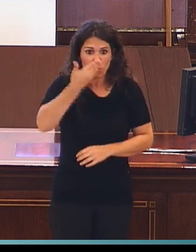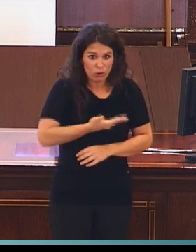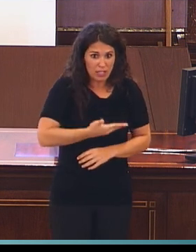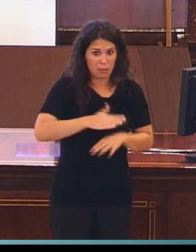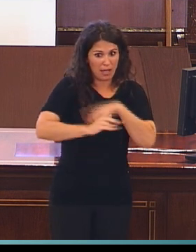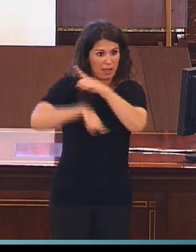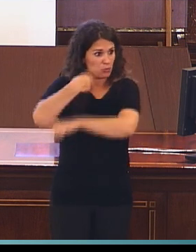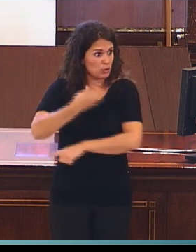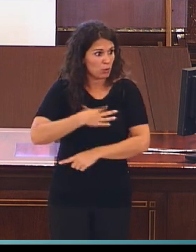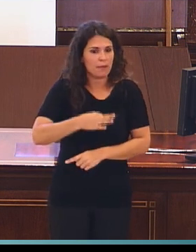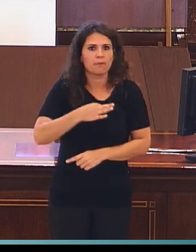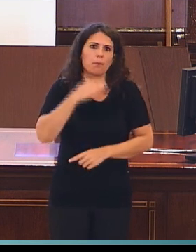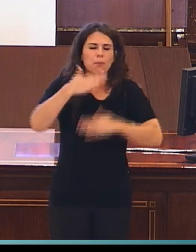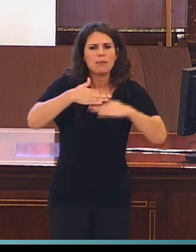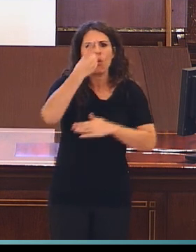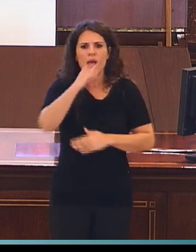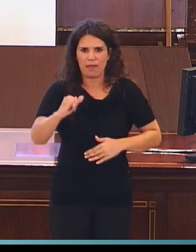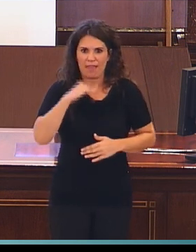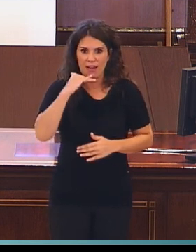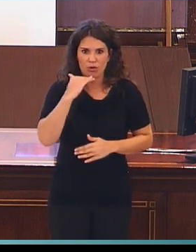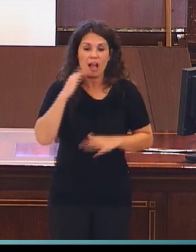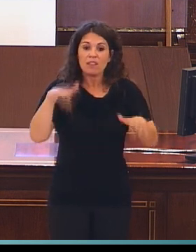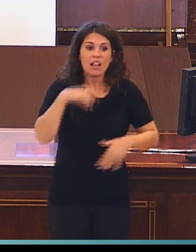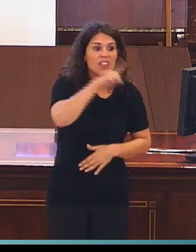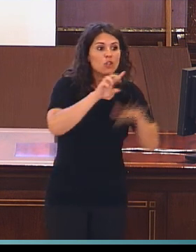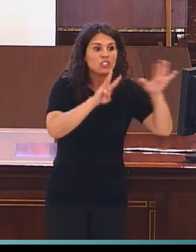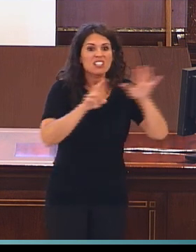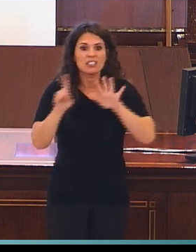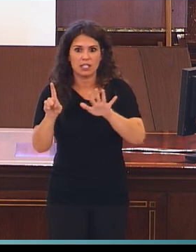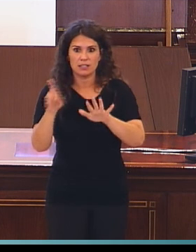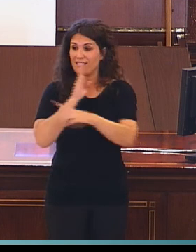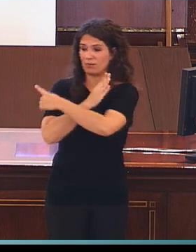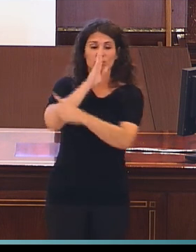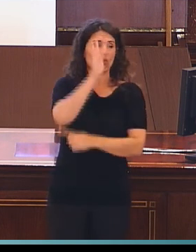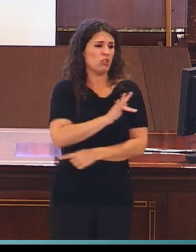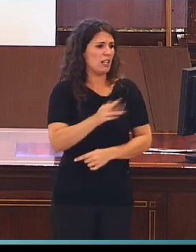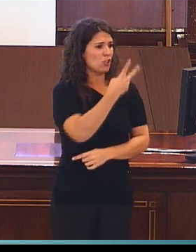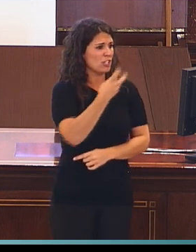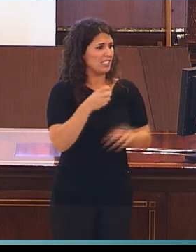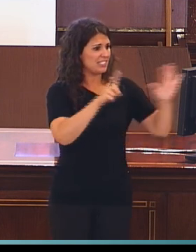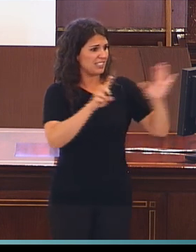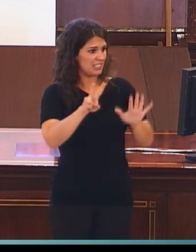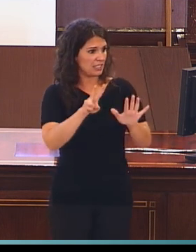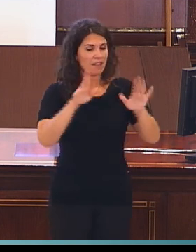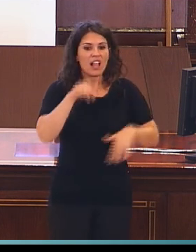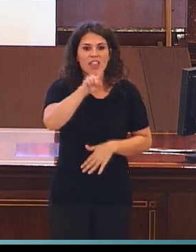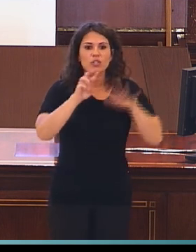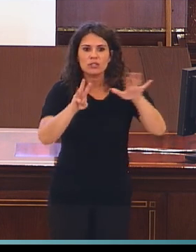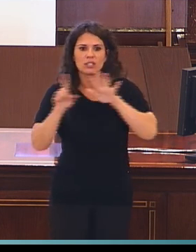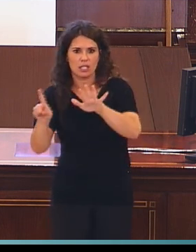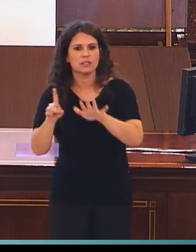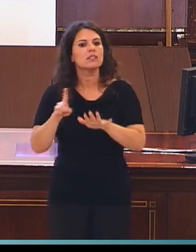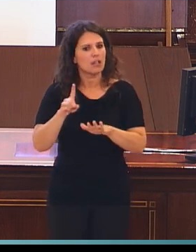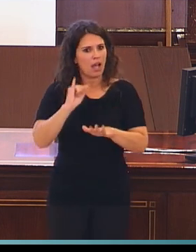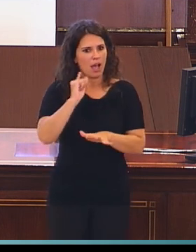menos una vez, encontramos a 186 publicaciones, de las 267. Entre los estudios más citados,